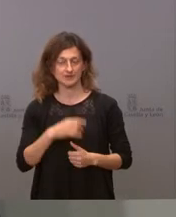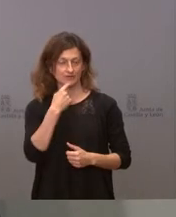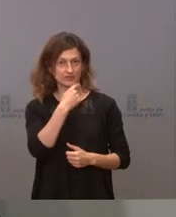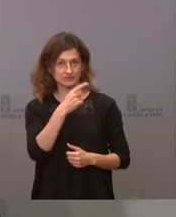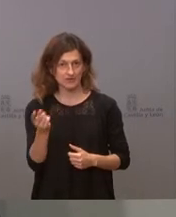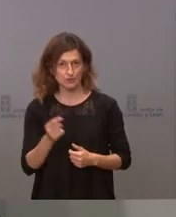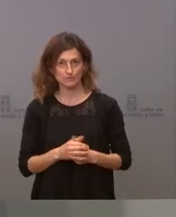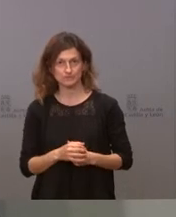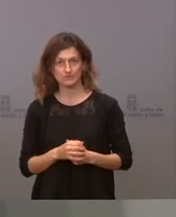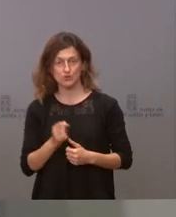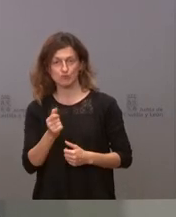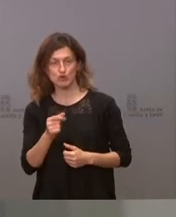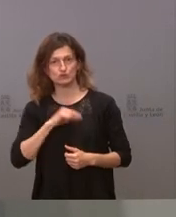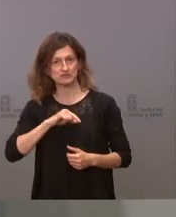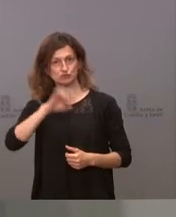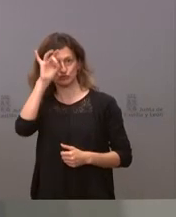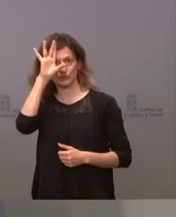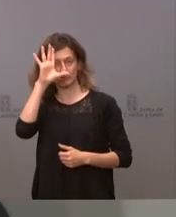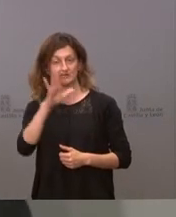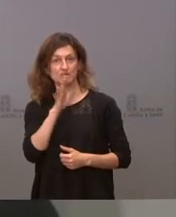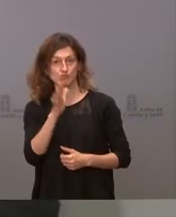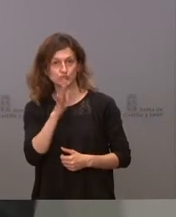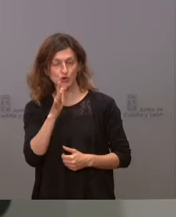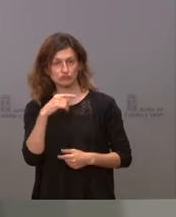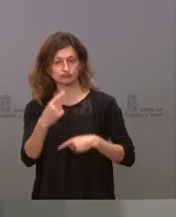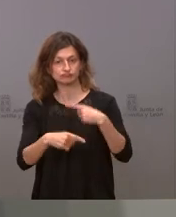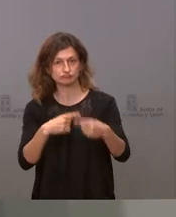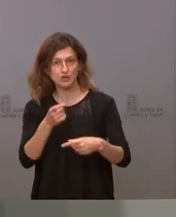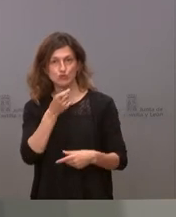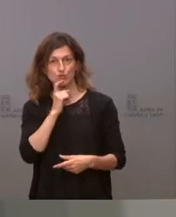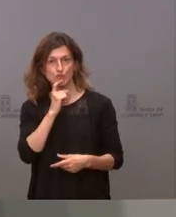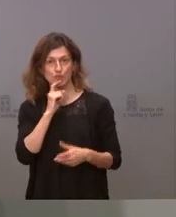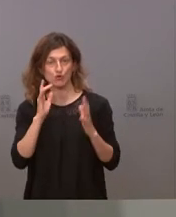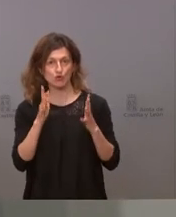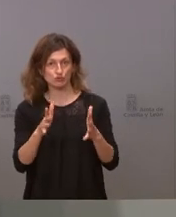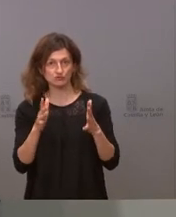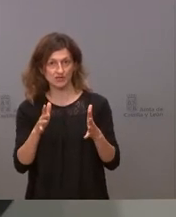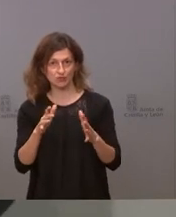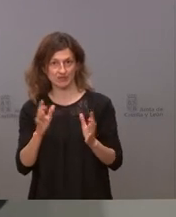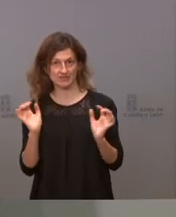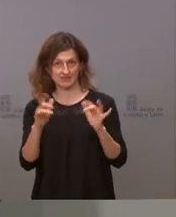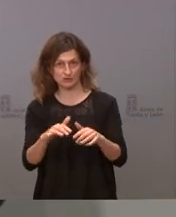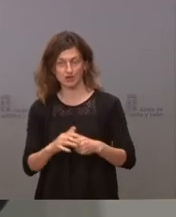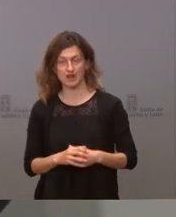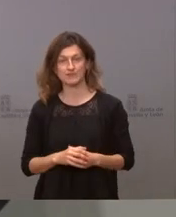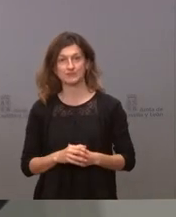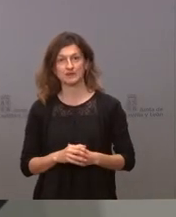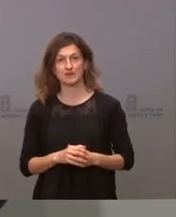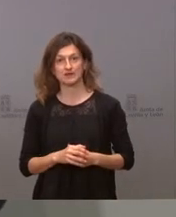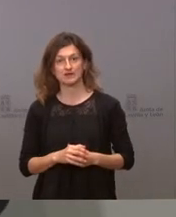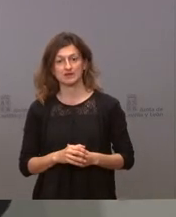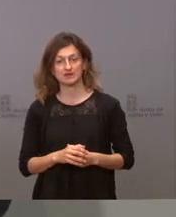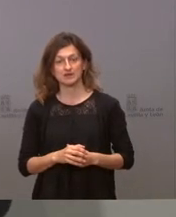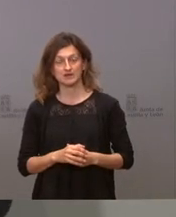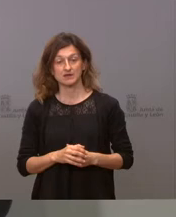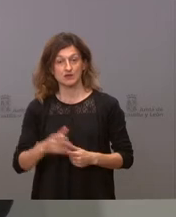cierta sorpresa la deriva que está teniendo el Consejo Interterritorial. Nosotros vamos a bajar